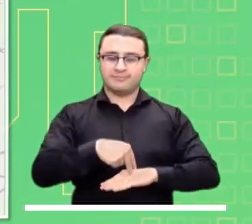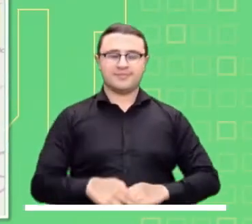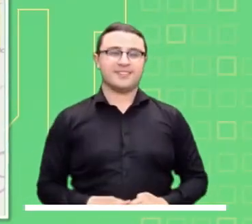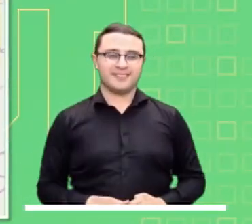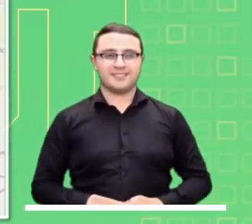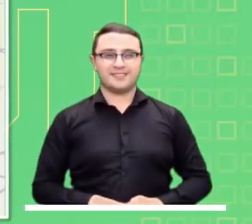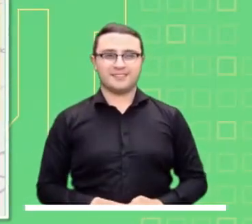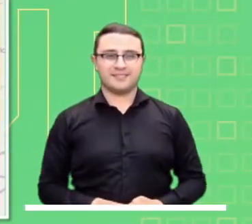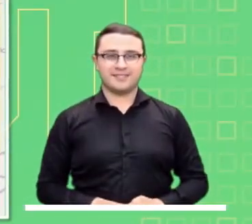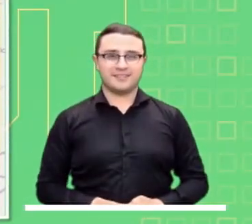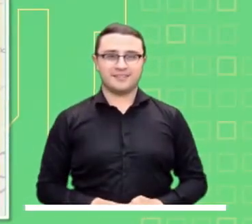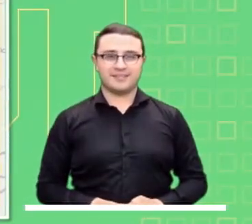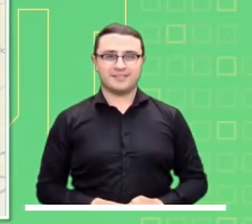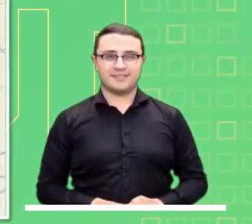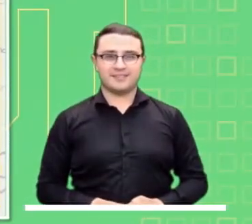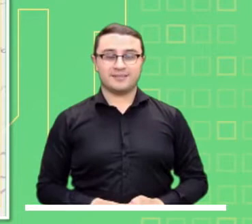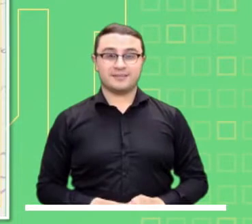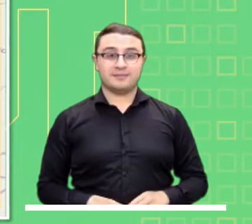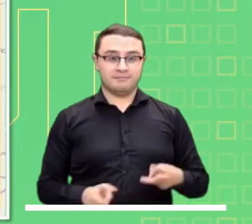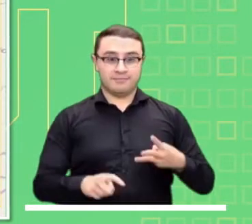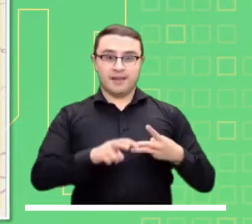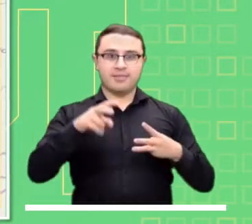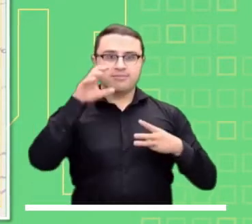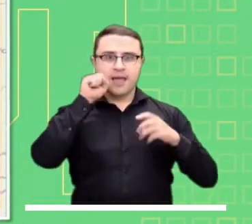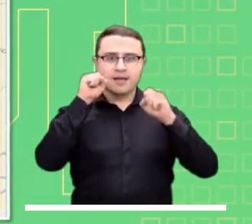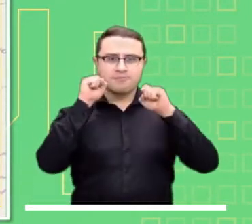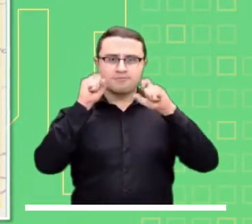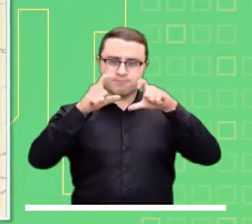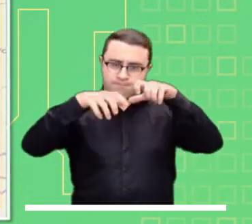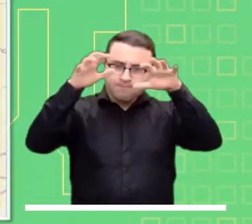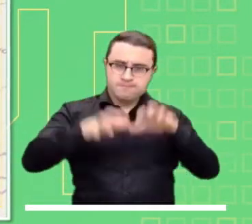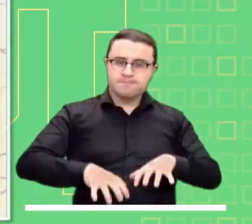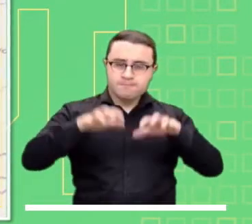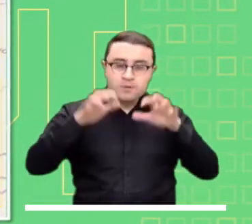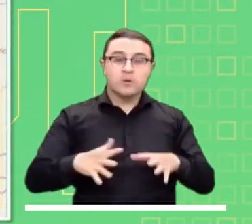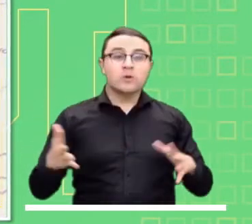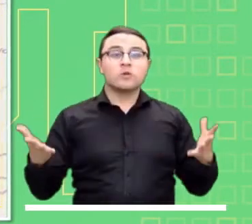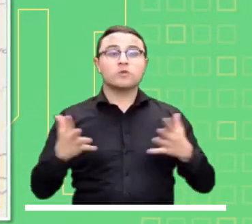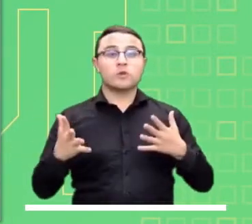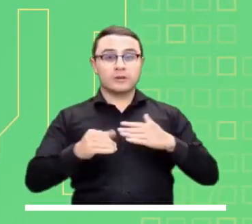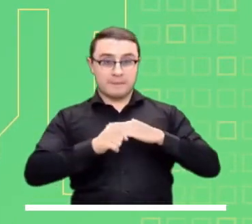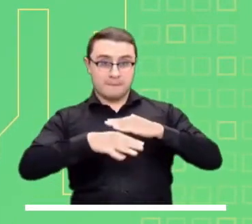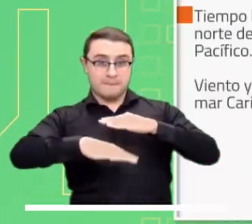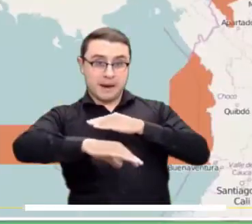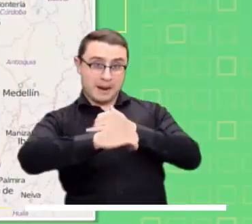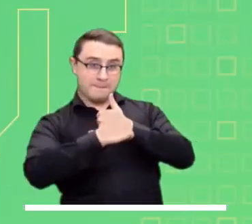Alerta roja por probabilidad de deslizamientos de tierra en zonas inestables del departamento de Nariño.